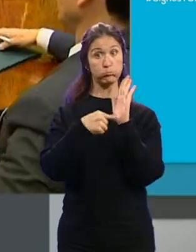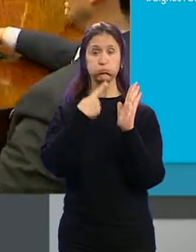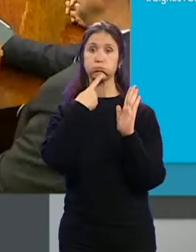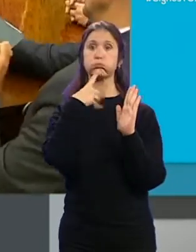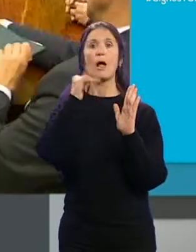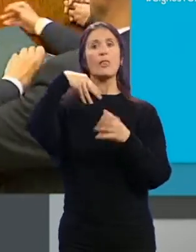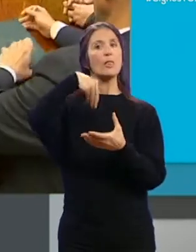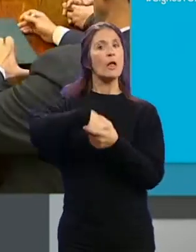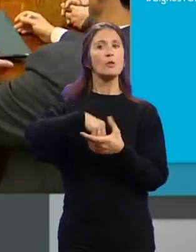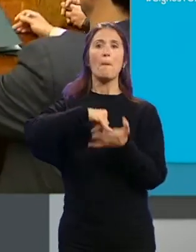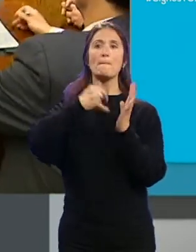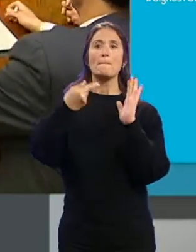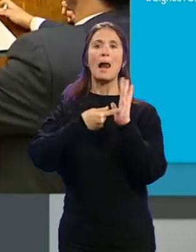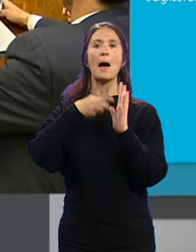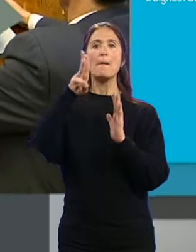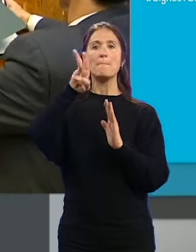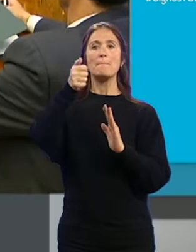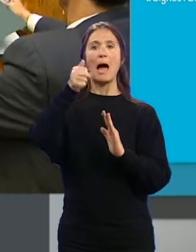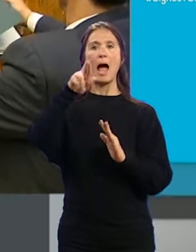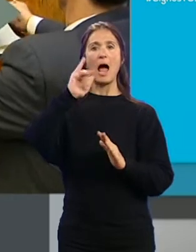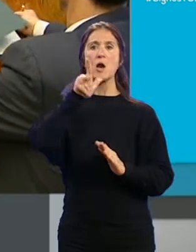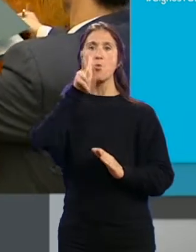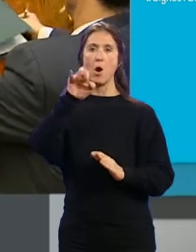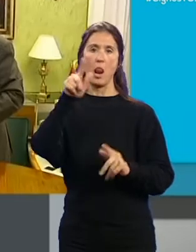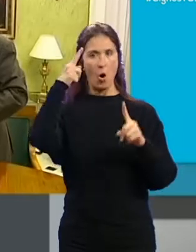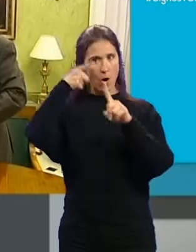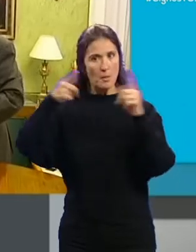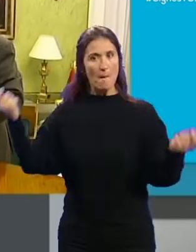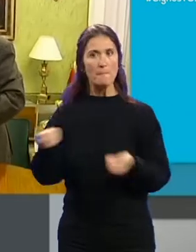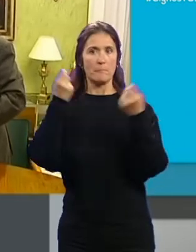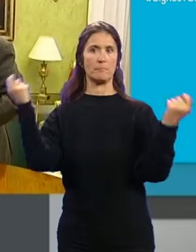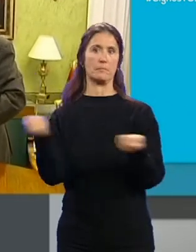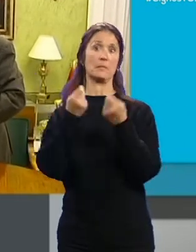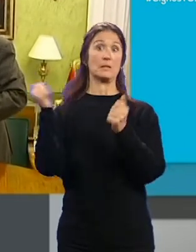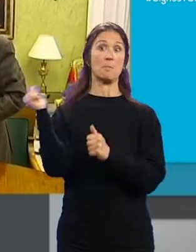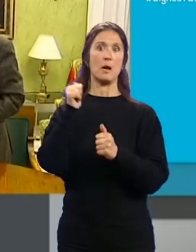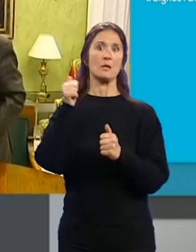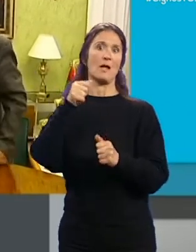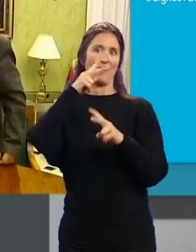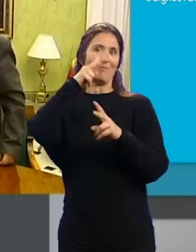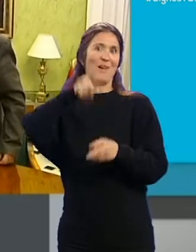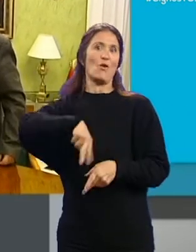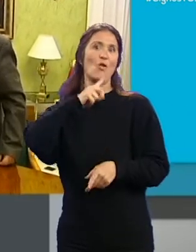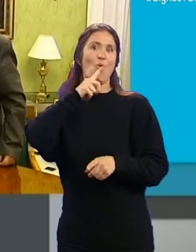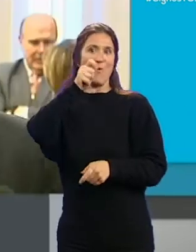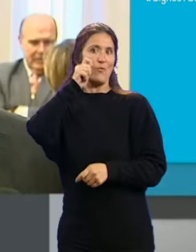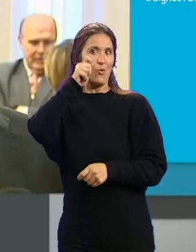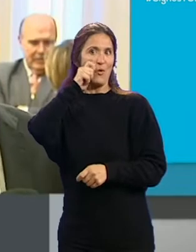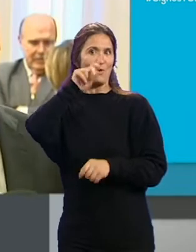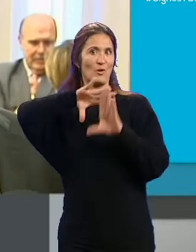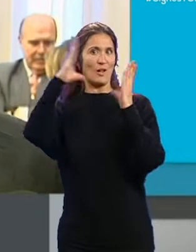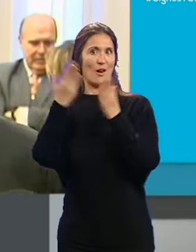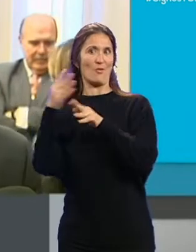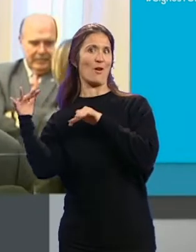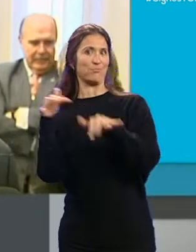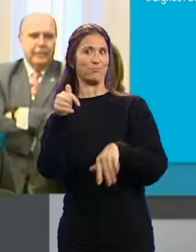están en el marco del Plan Parihuela... ...y la promoción de una Semana Santa declarada de Interés Turístico Internacional. El convenio que hagamos de